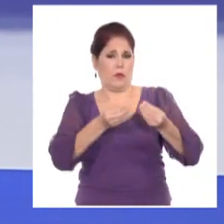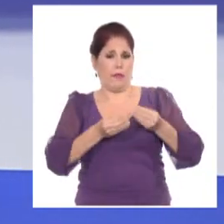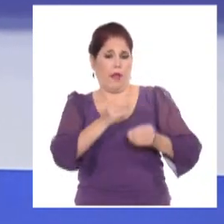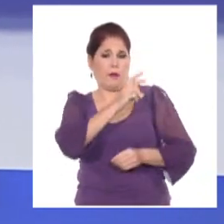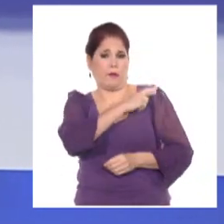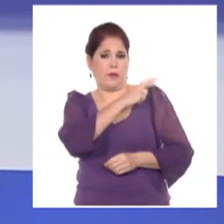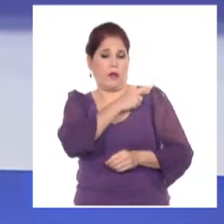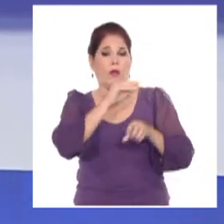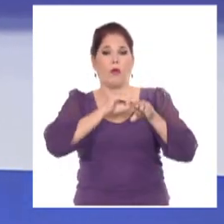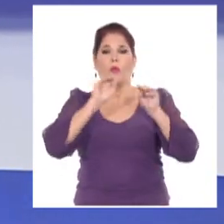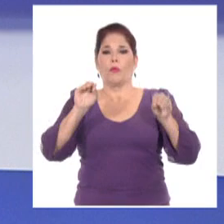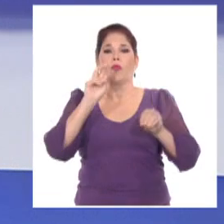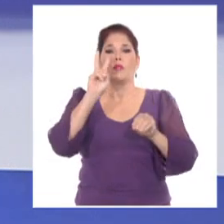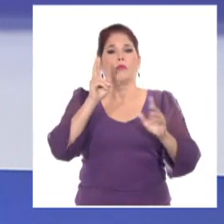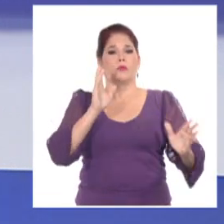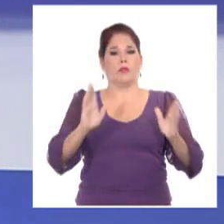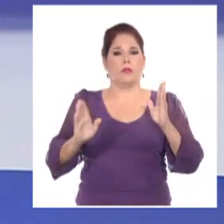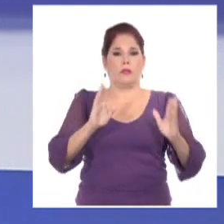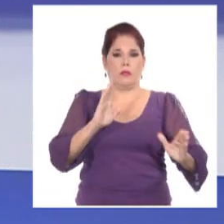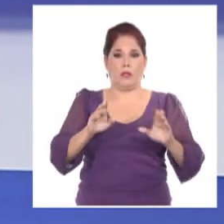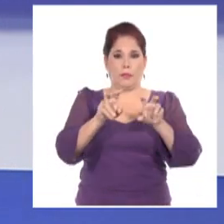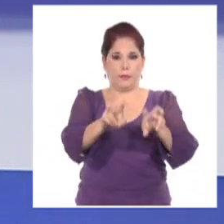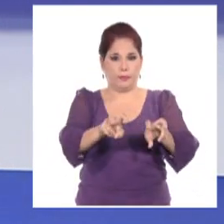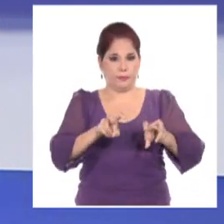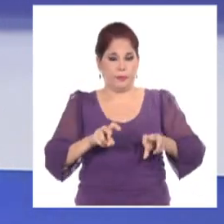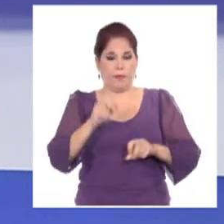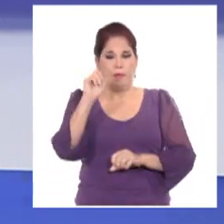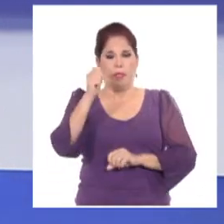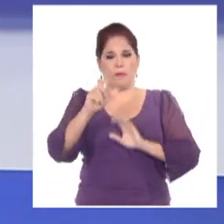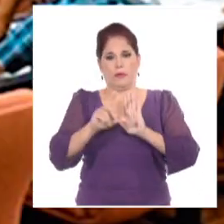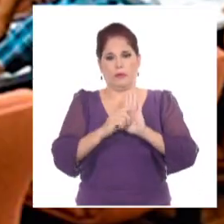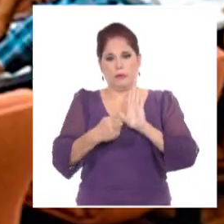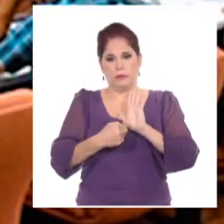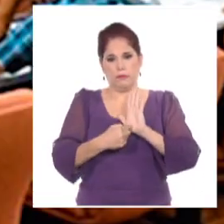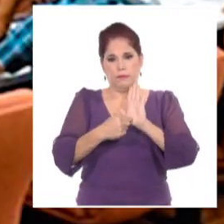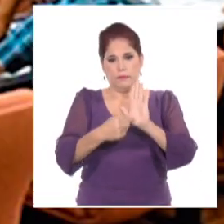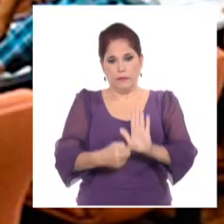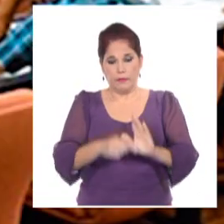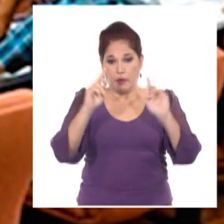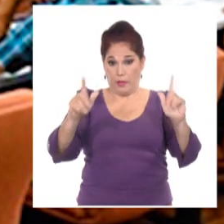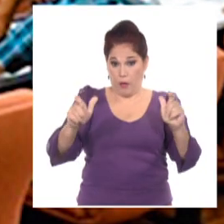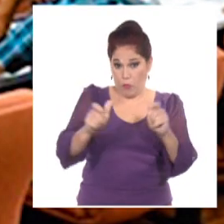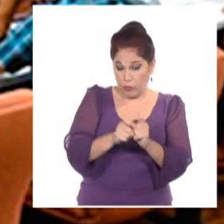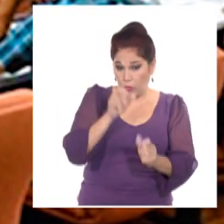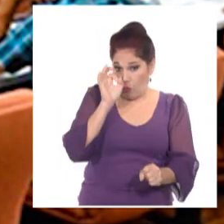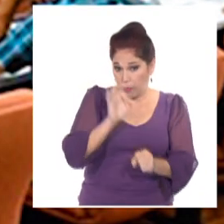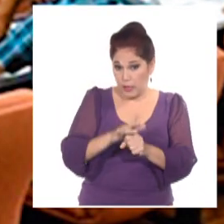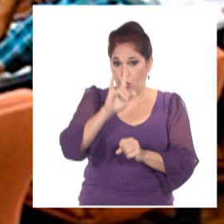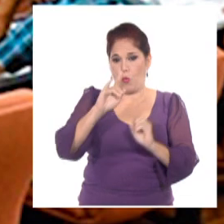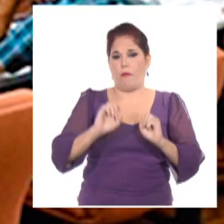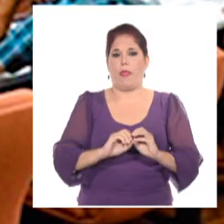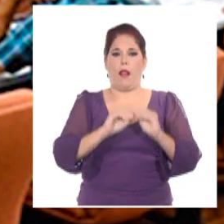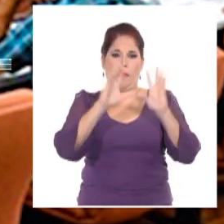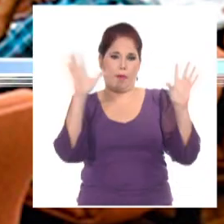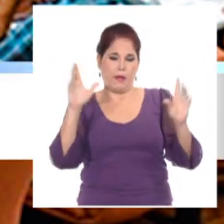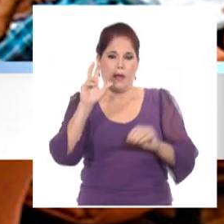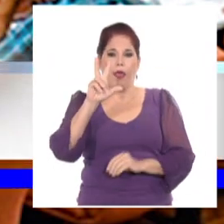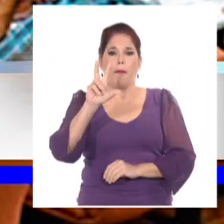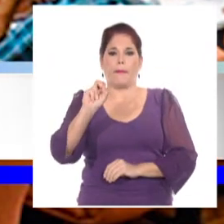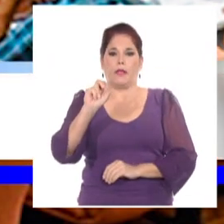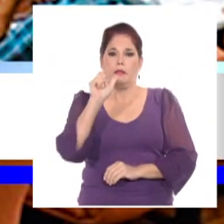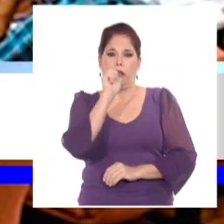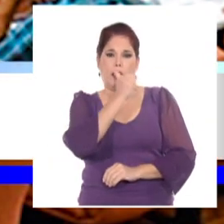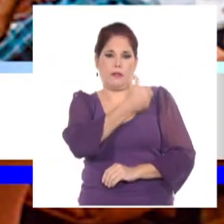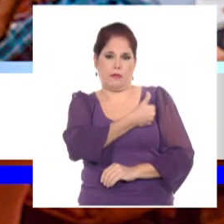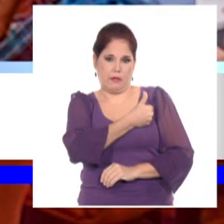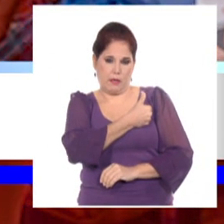convocó al segundo periodo ordinario de sesiones de la décima legislatura. La reunión iniciará a las 9 de la mañana del 20 de diciembre próximo